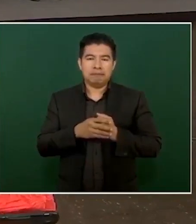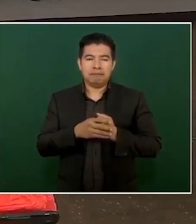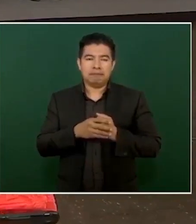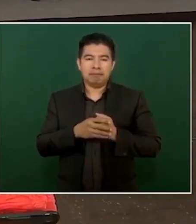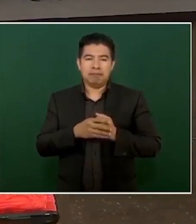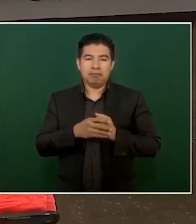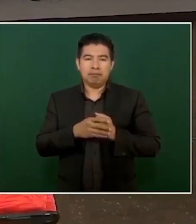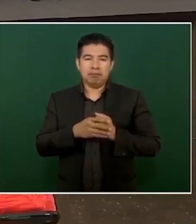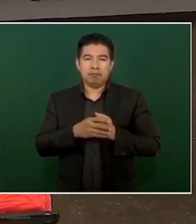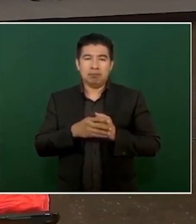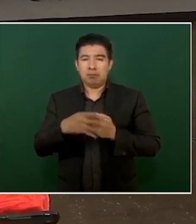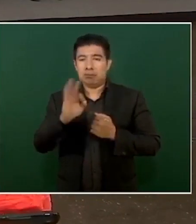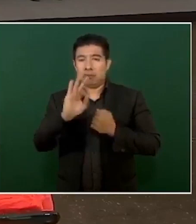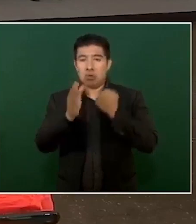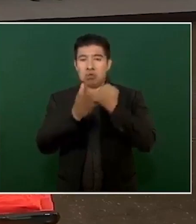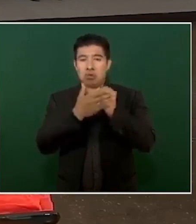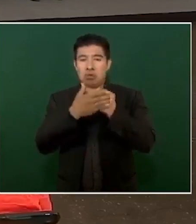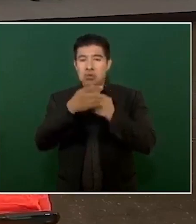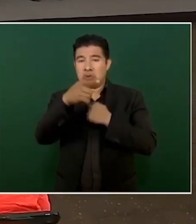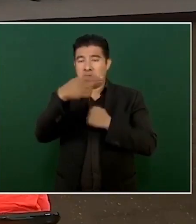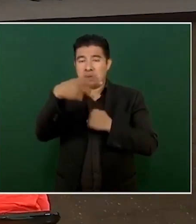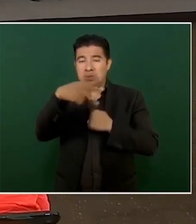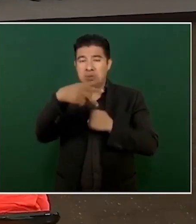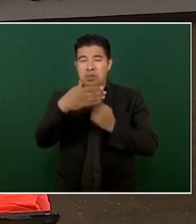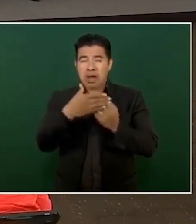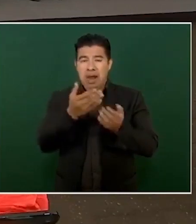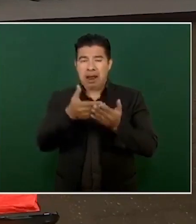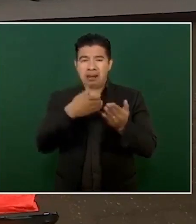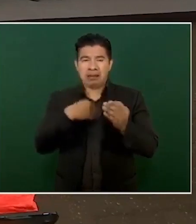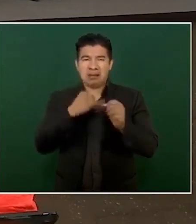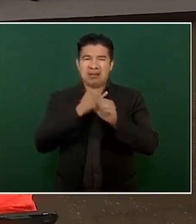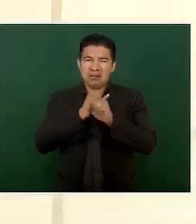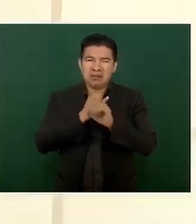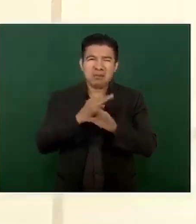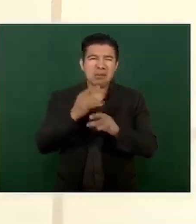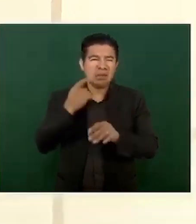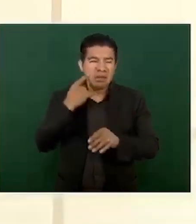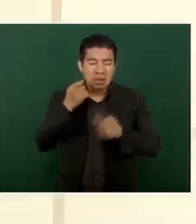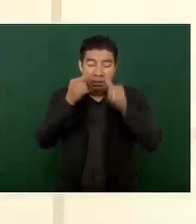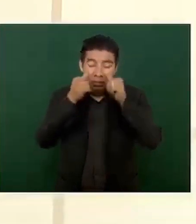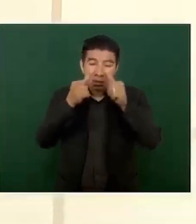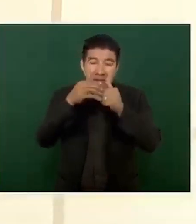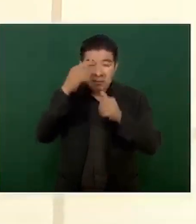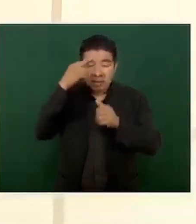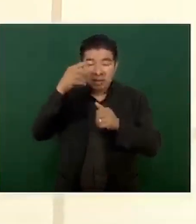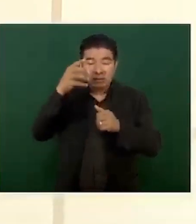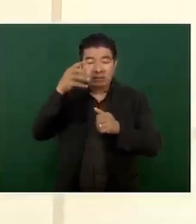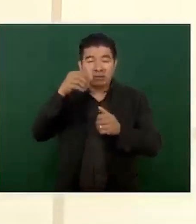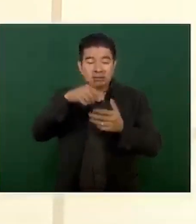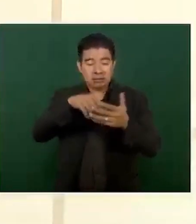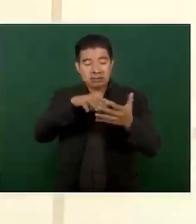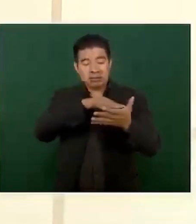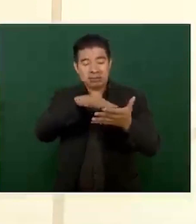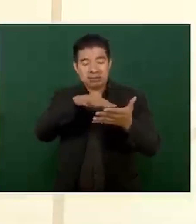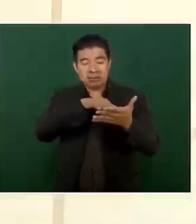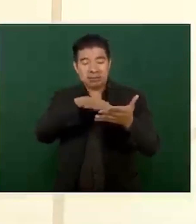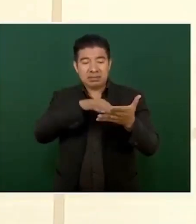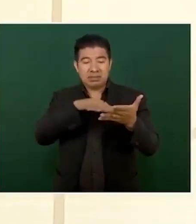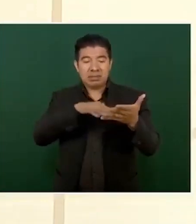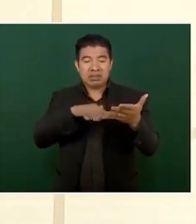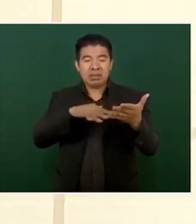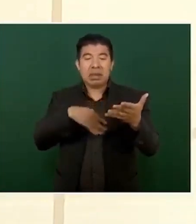Infórmense Y lean bien Las resoluciones Lean bien Que les